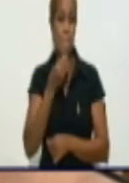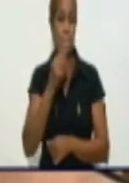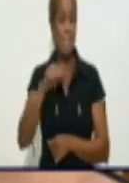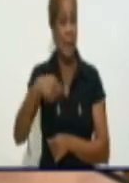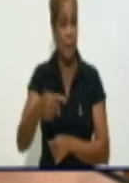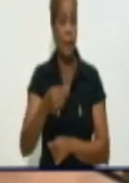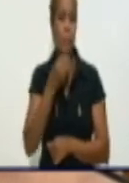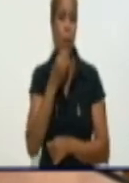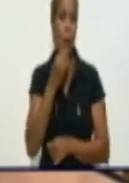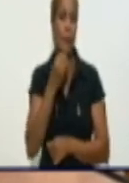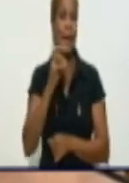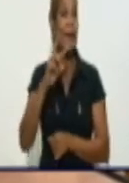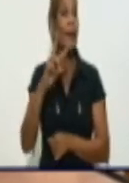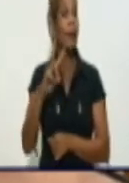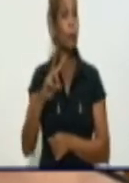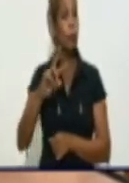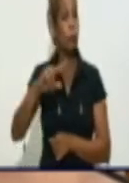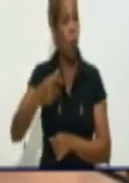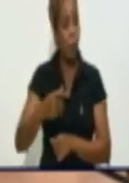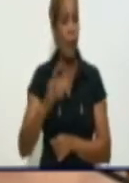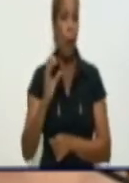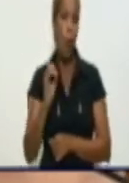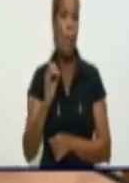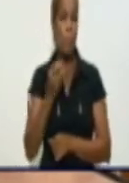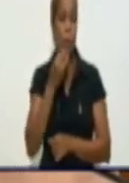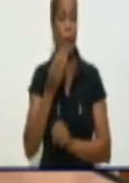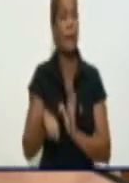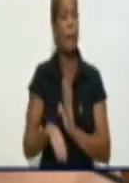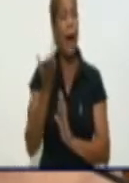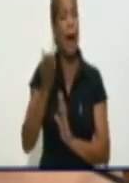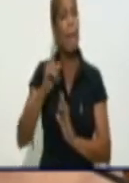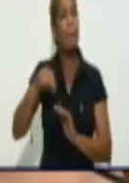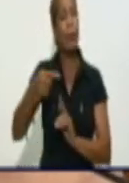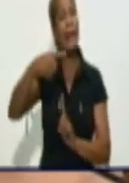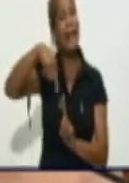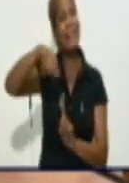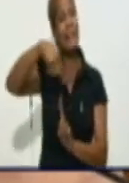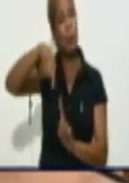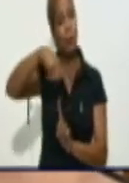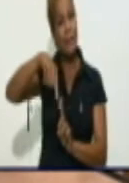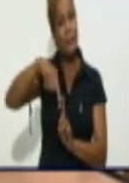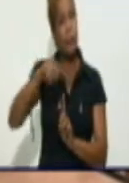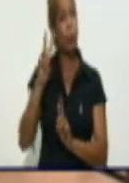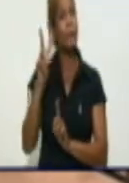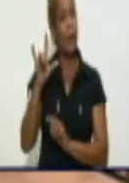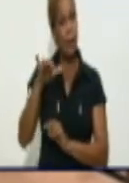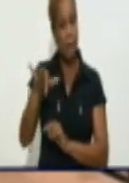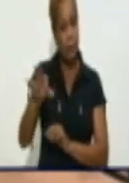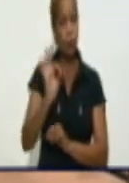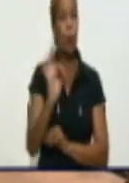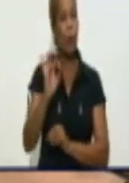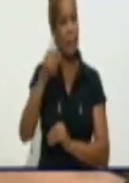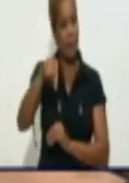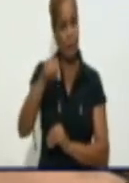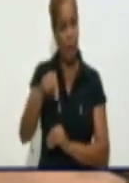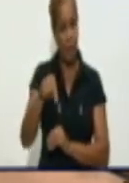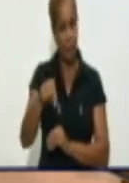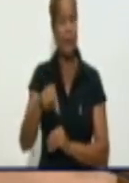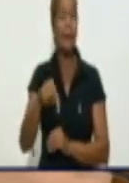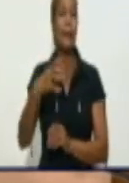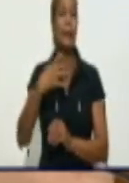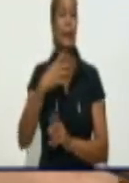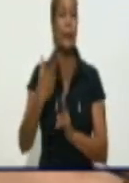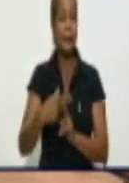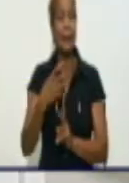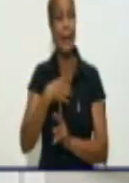Teniendo en cuenta que se mantiene la circulación del virus. Teniendo en cuenta hoy que tenemos 229 personas sospechosas